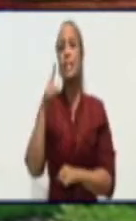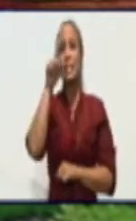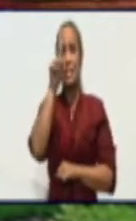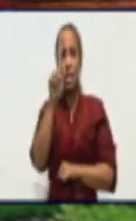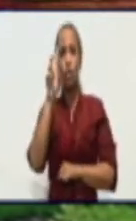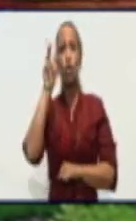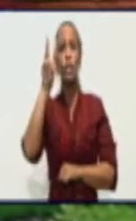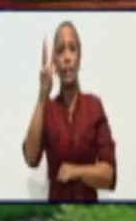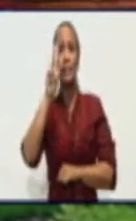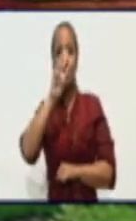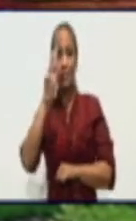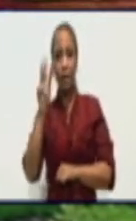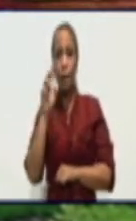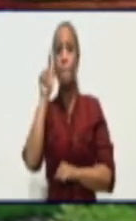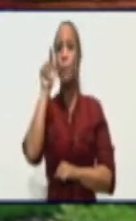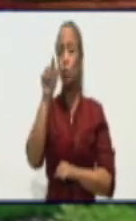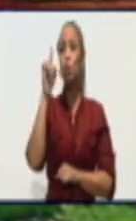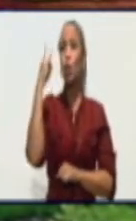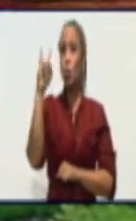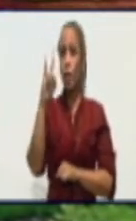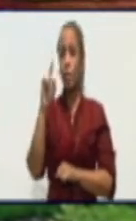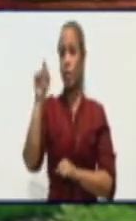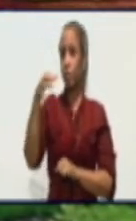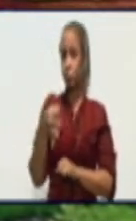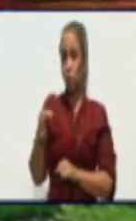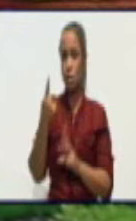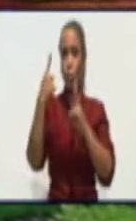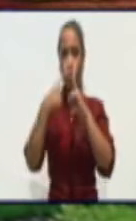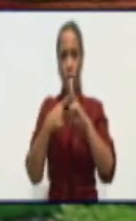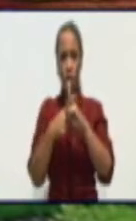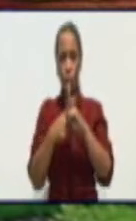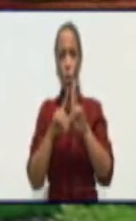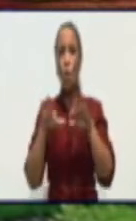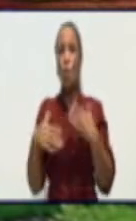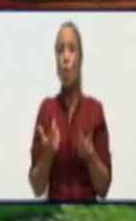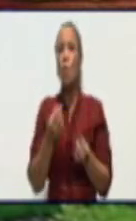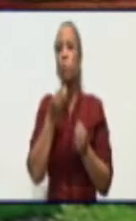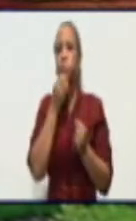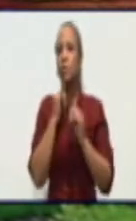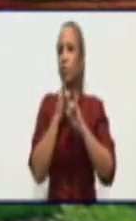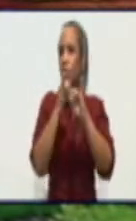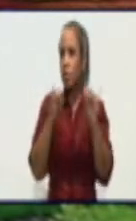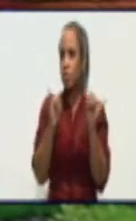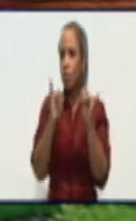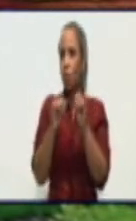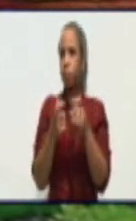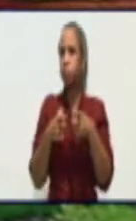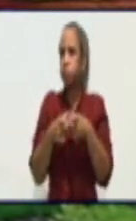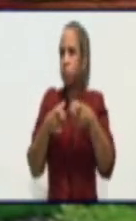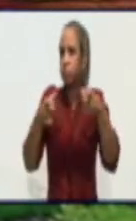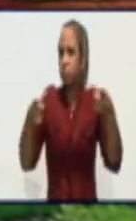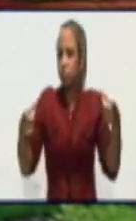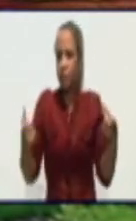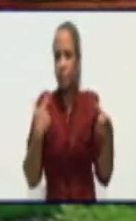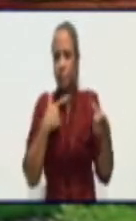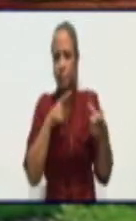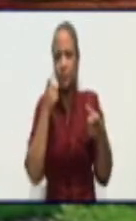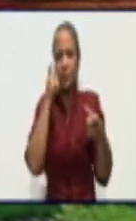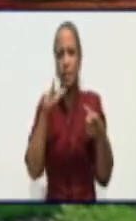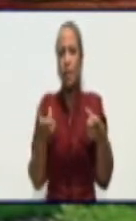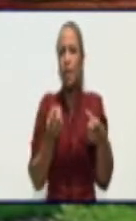,9 de vayamos, pudiéramos decir que es un dato que sigue alarmando, que sigue llamando la atención.